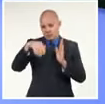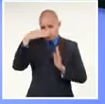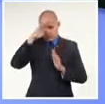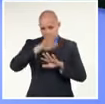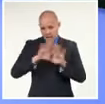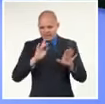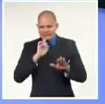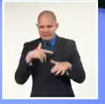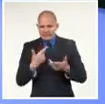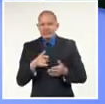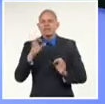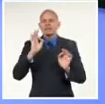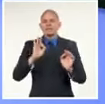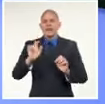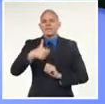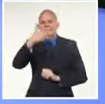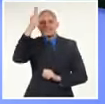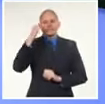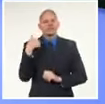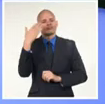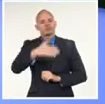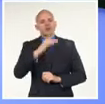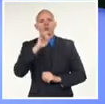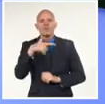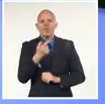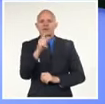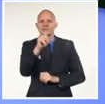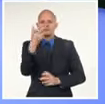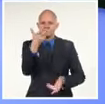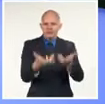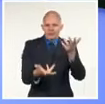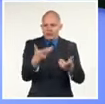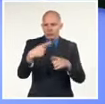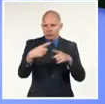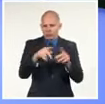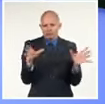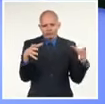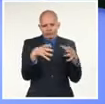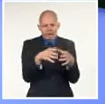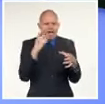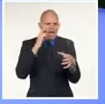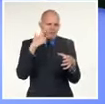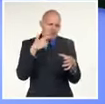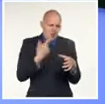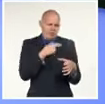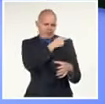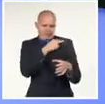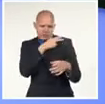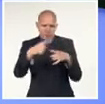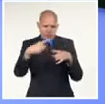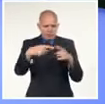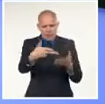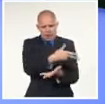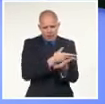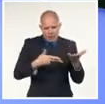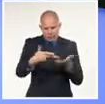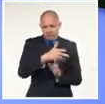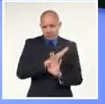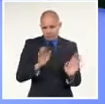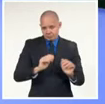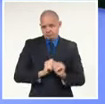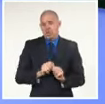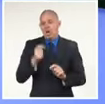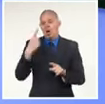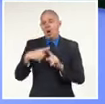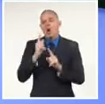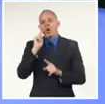cienfuegueros con el objetivo de transformar la actitud y comprensión del momento que vive el país. En ese contexto, el miembro del Buro Político